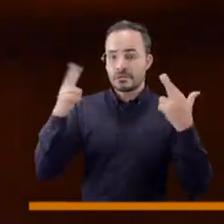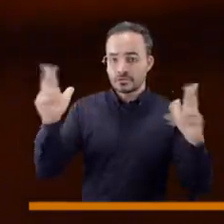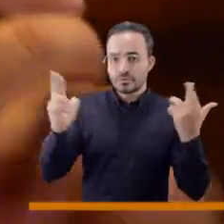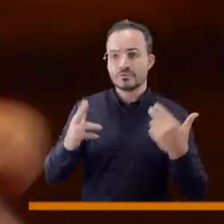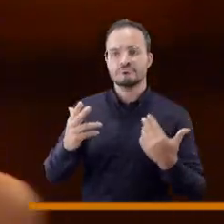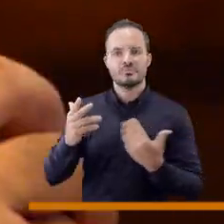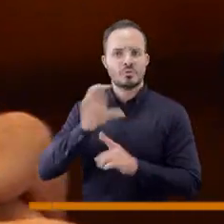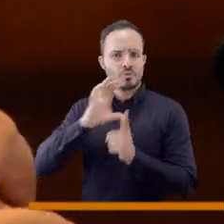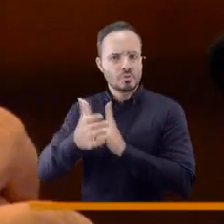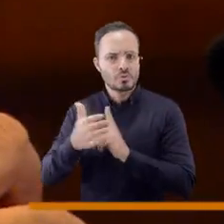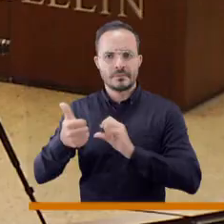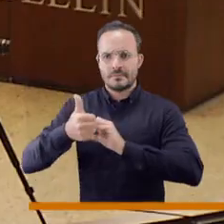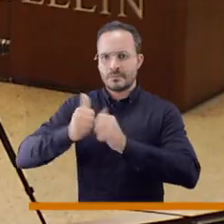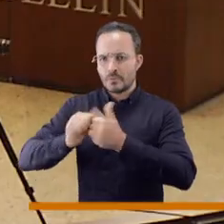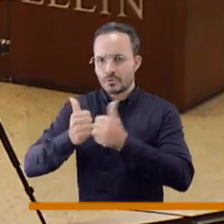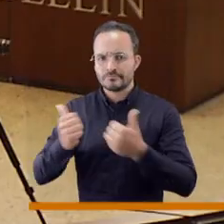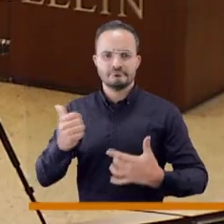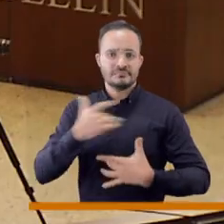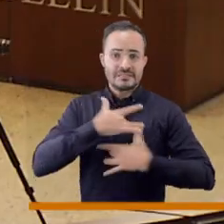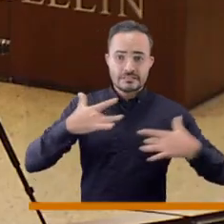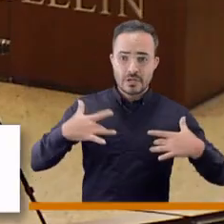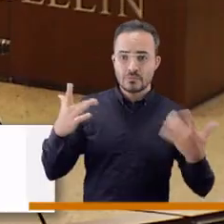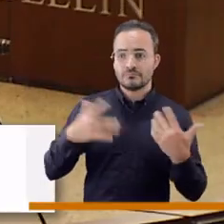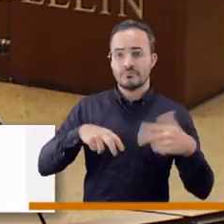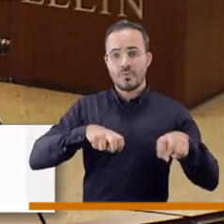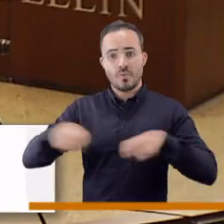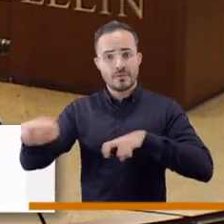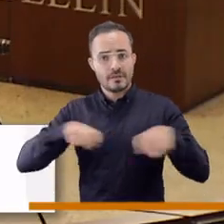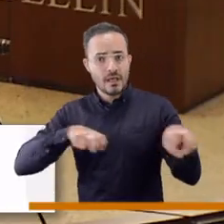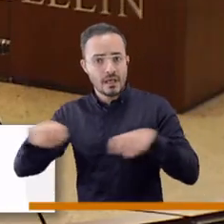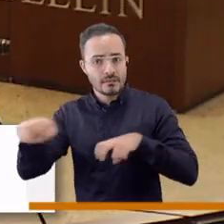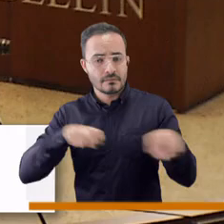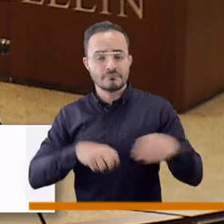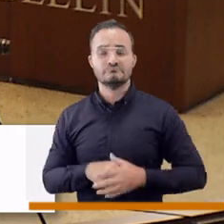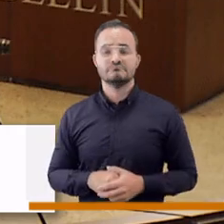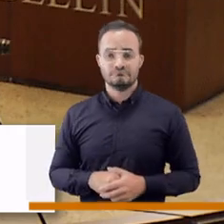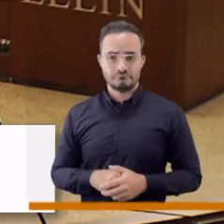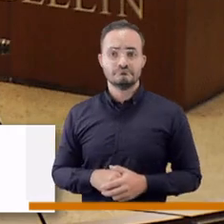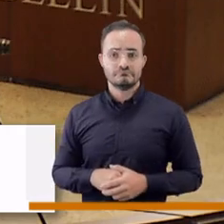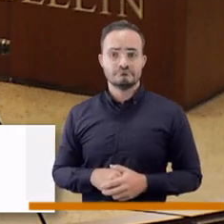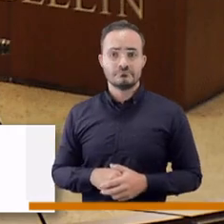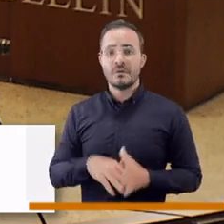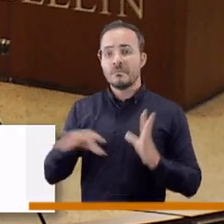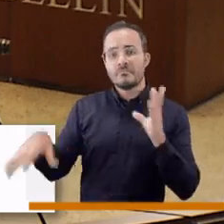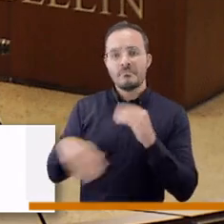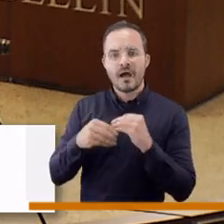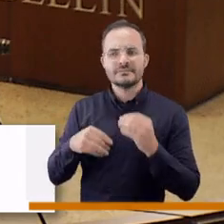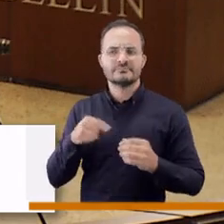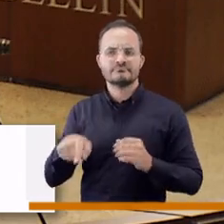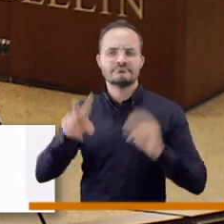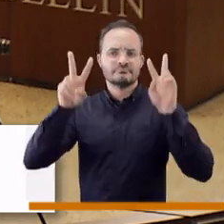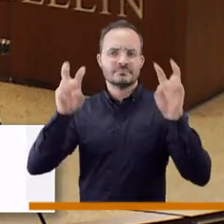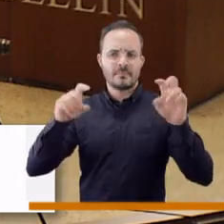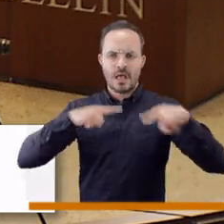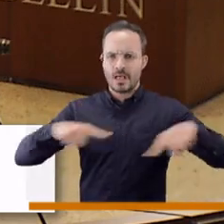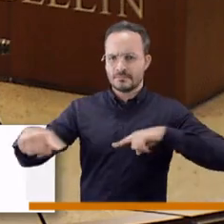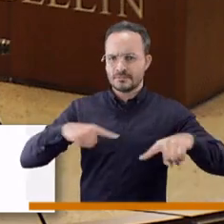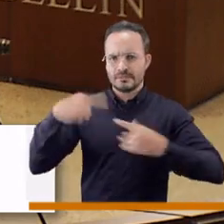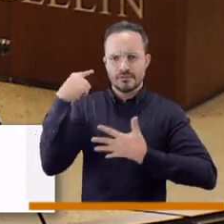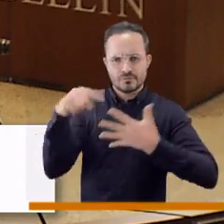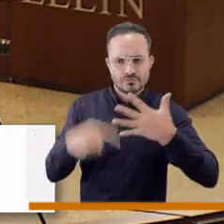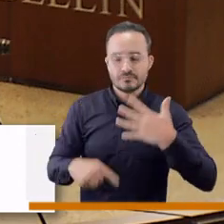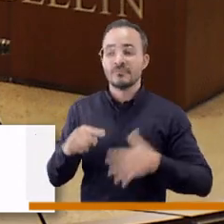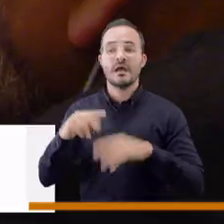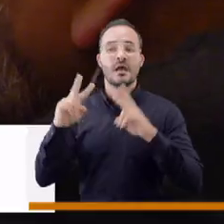recreación, cultura, deporte, salud, movilidad, asuntos